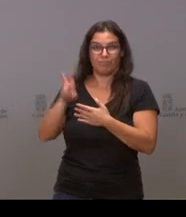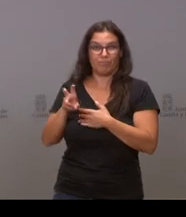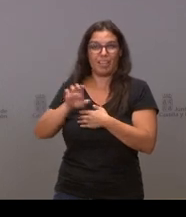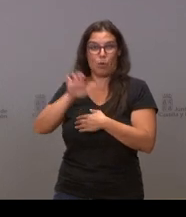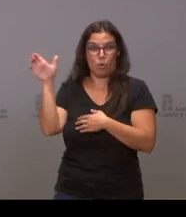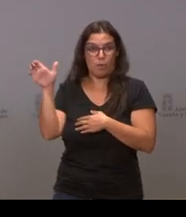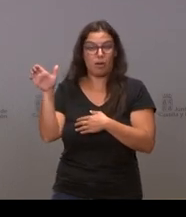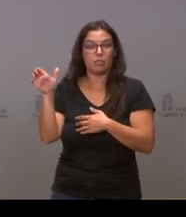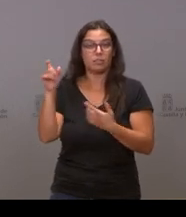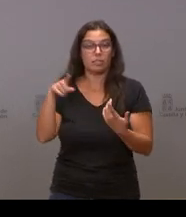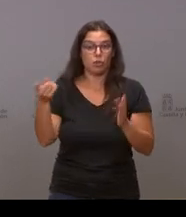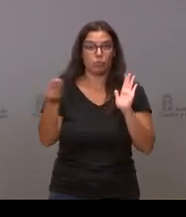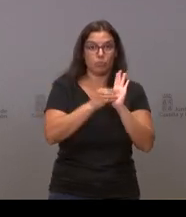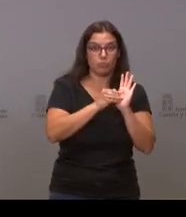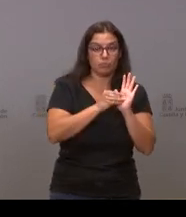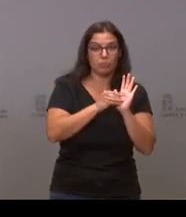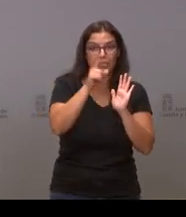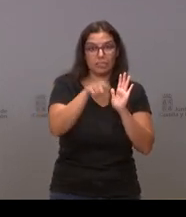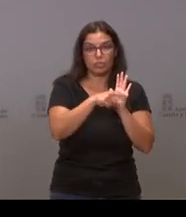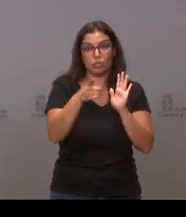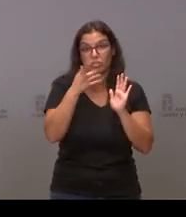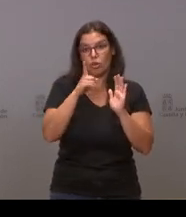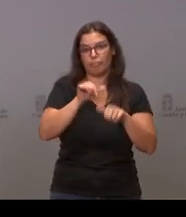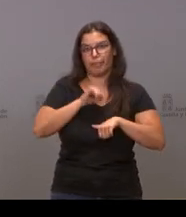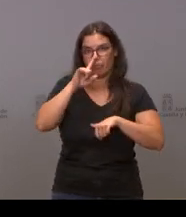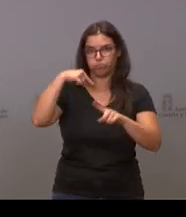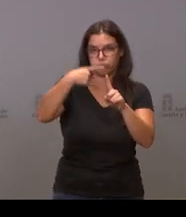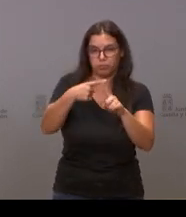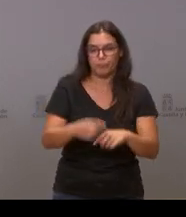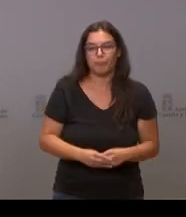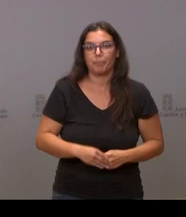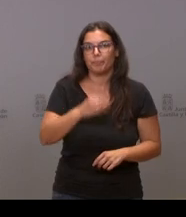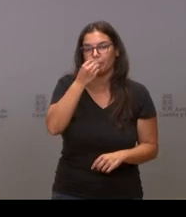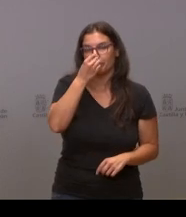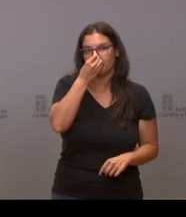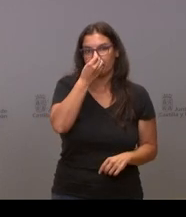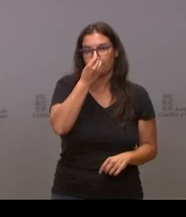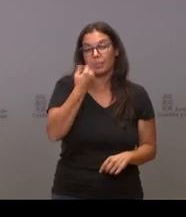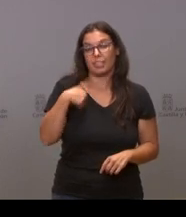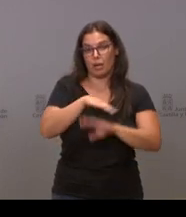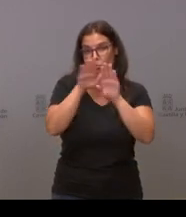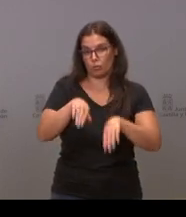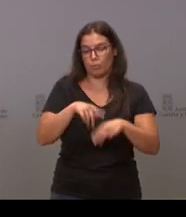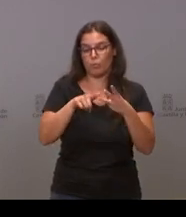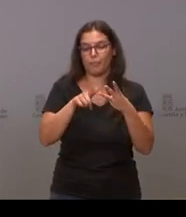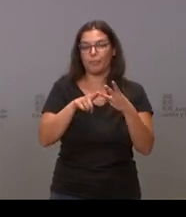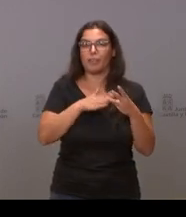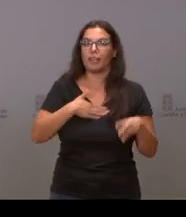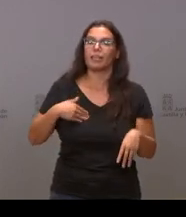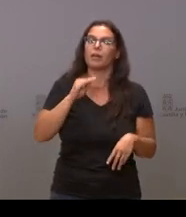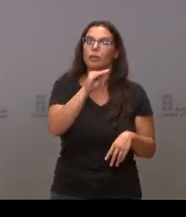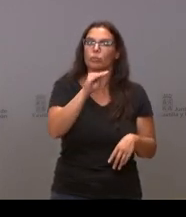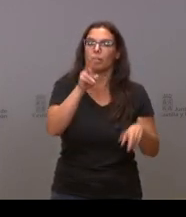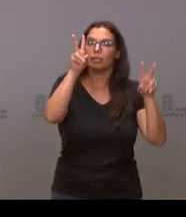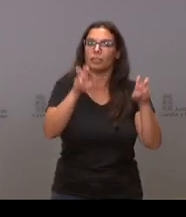los presupuestos, que si no se quedarían fuera un año. Y ya para terminar por no abusar mucho, quería preguntarle por las restricciones,